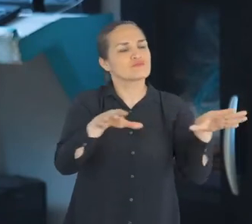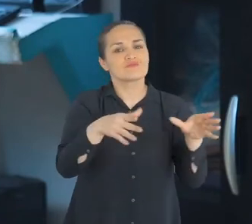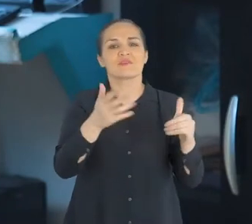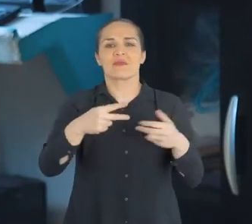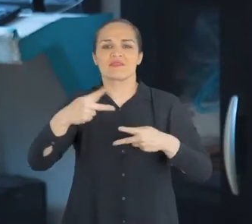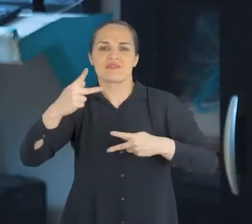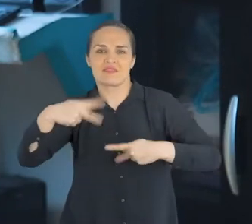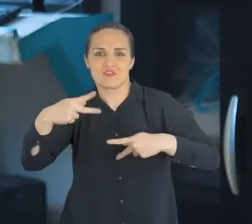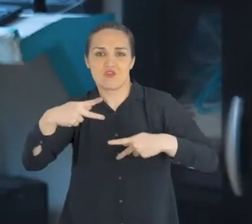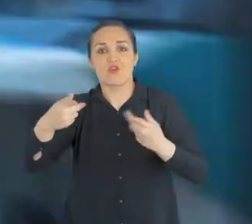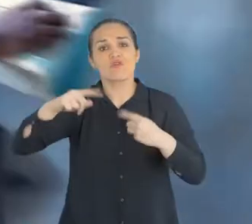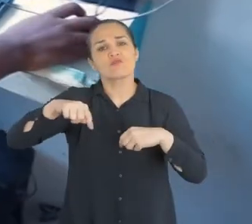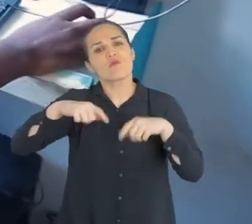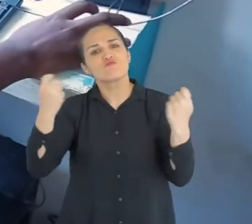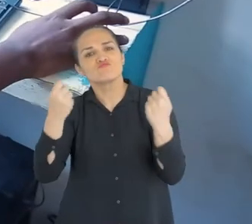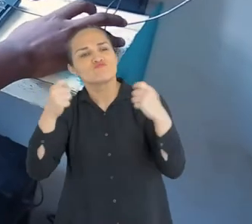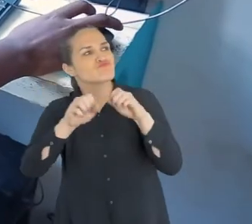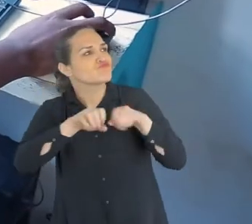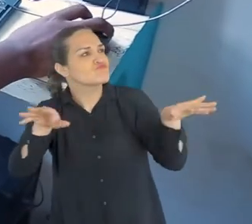Influencer.